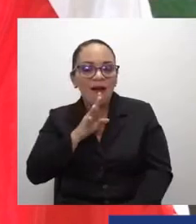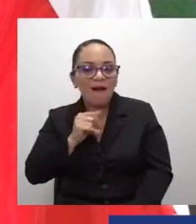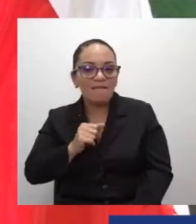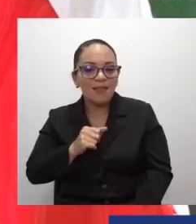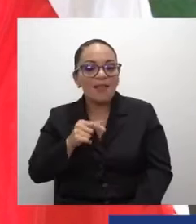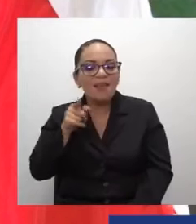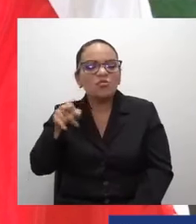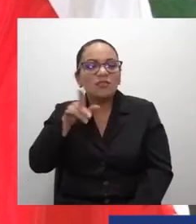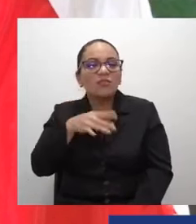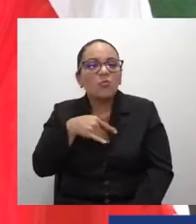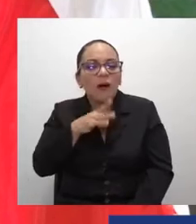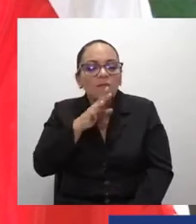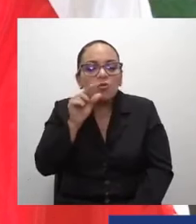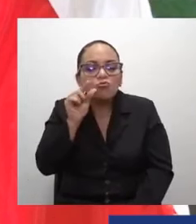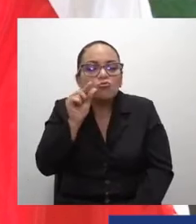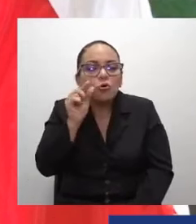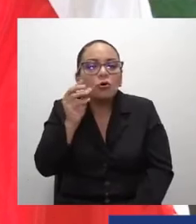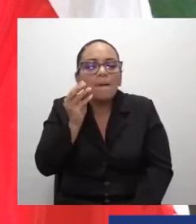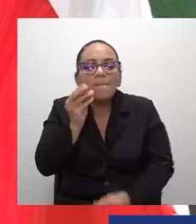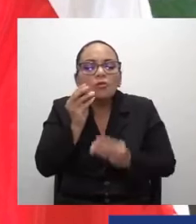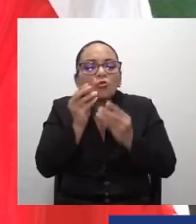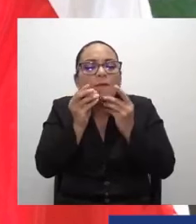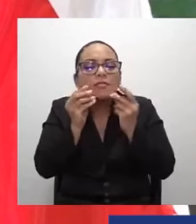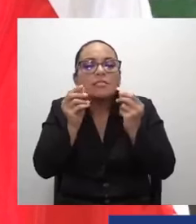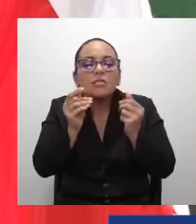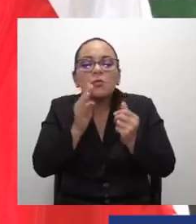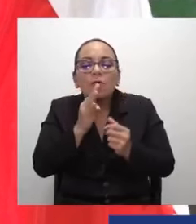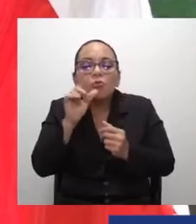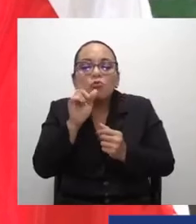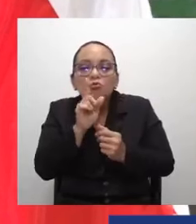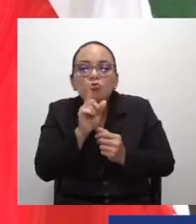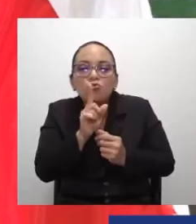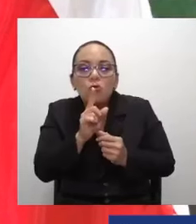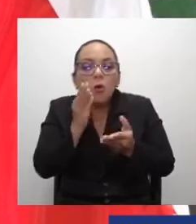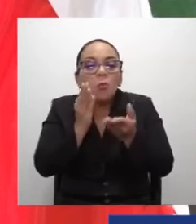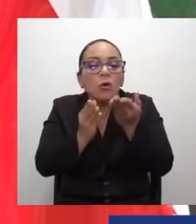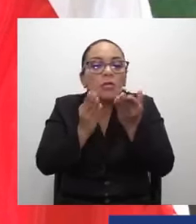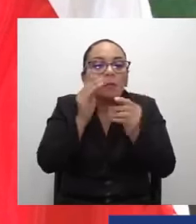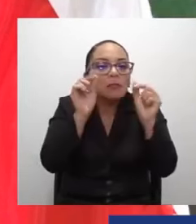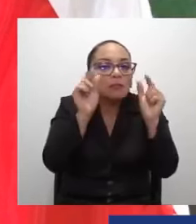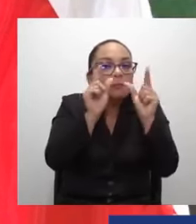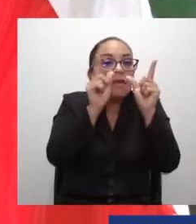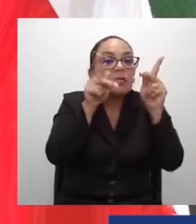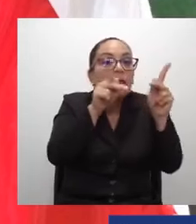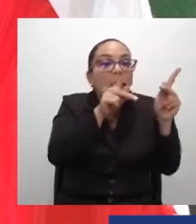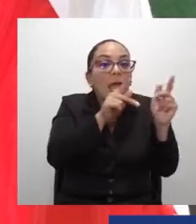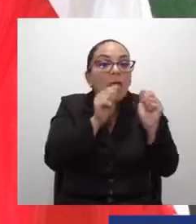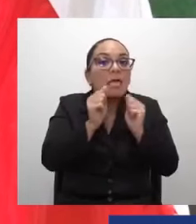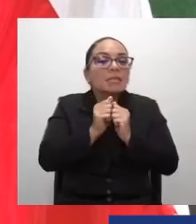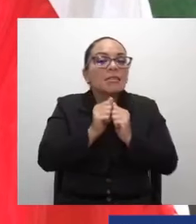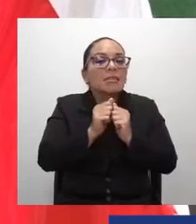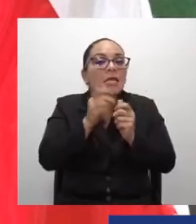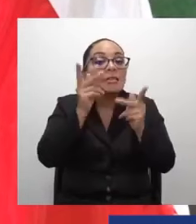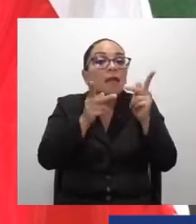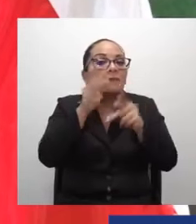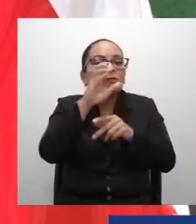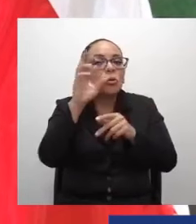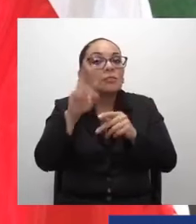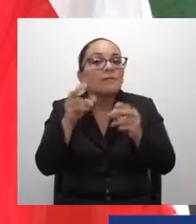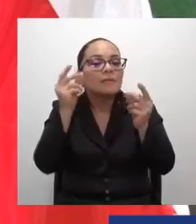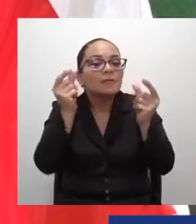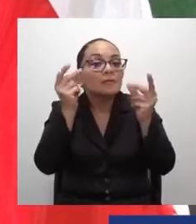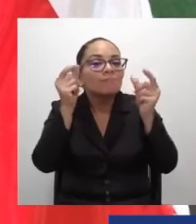suavecito, porque se podría despertar la gente, se podrían dar